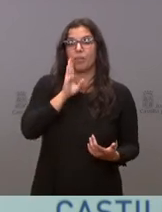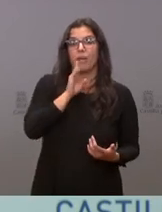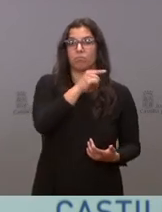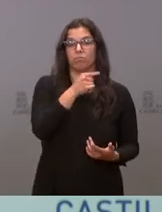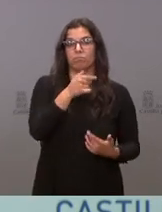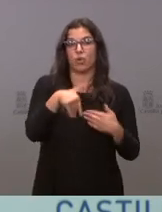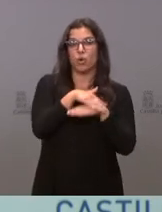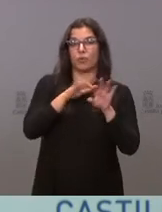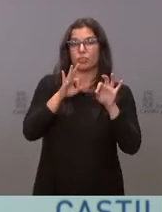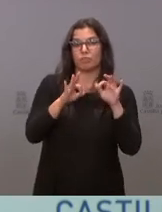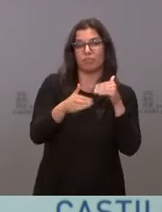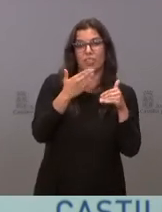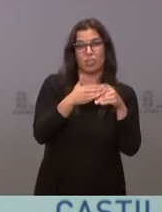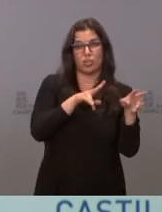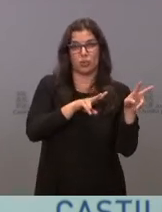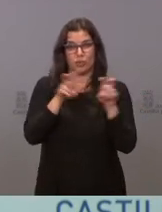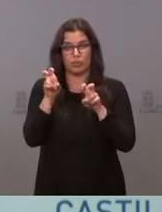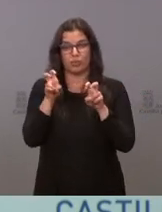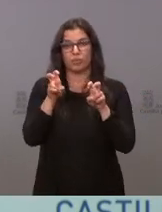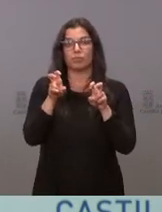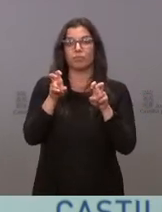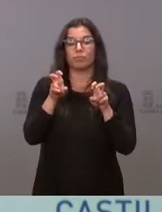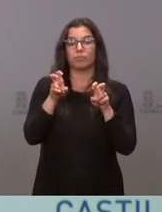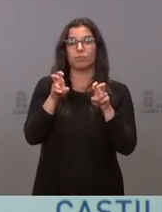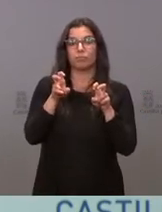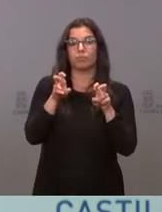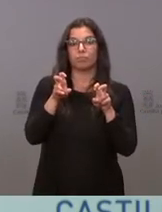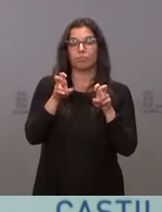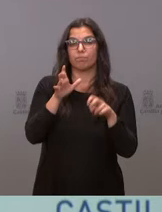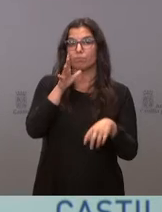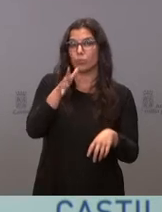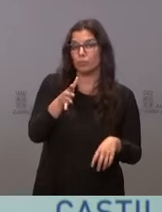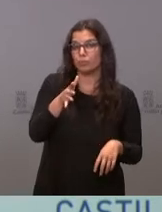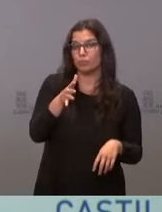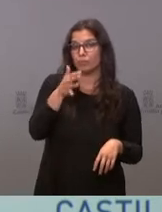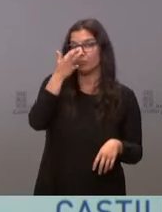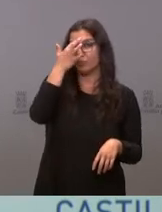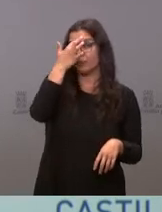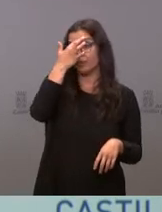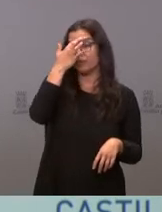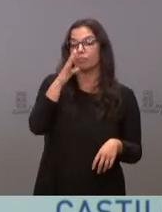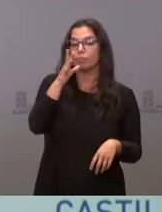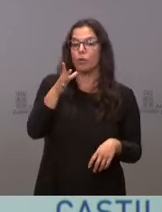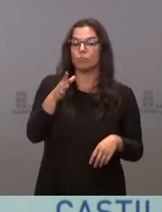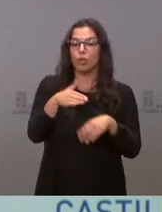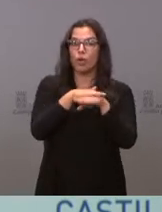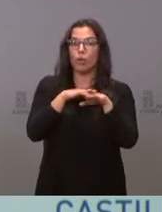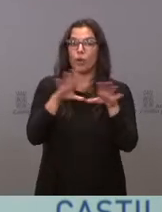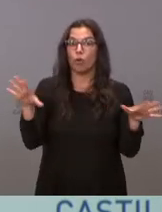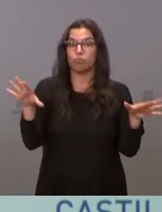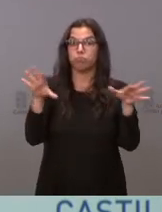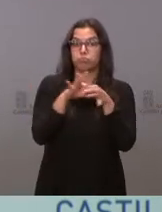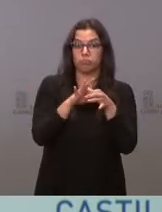y es un gobierno de innovación, entre otras cosas, porque es un gobierno de coalición, cosa inédita